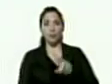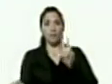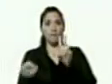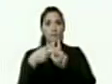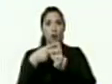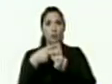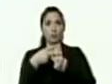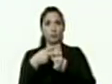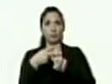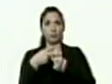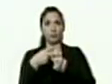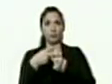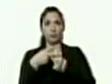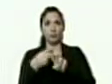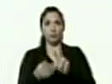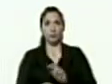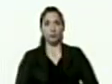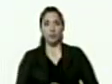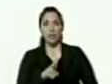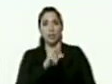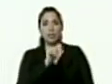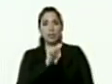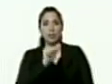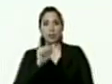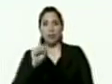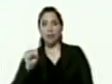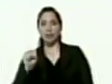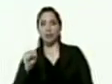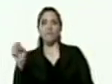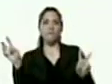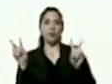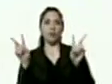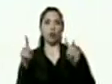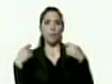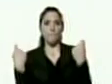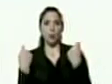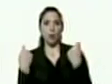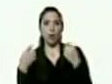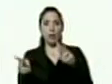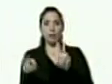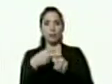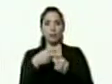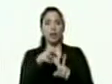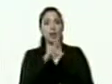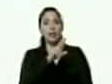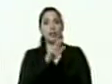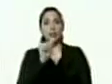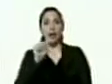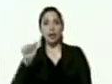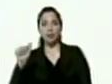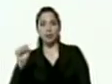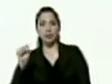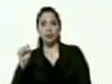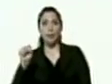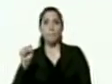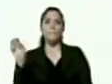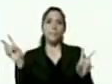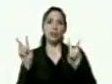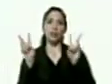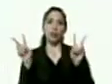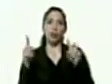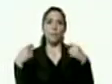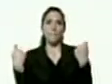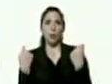numeral Raaz Victoria Popular numeral Raaz Victoria Popular